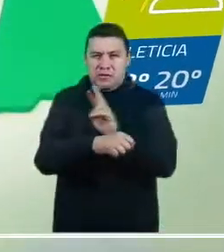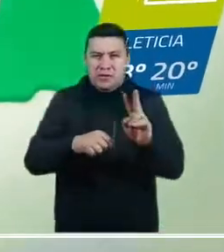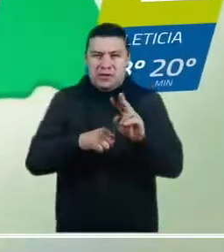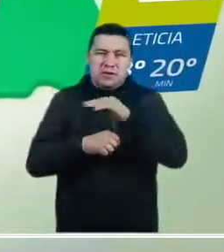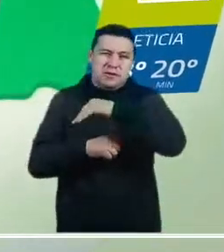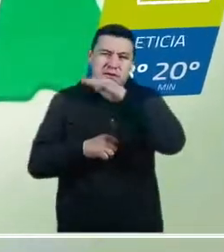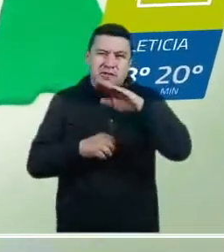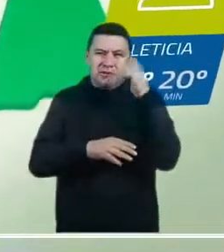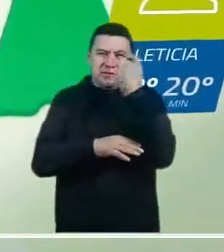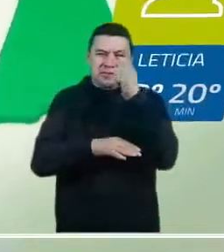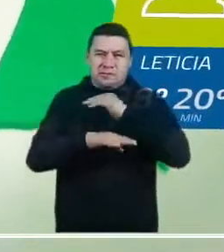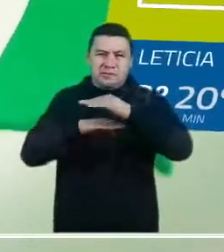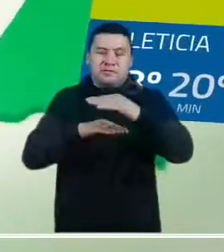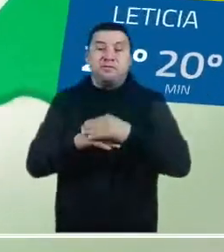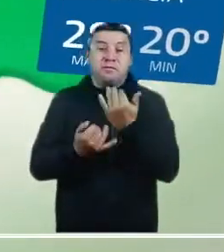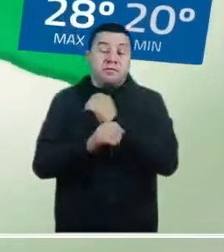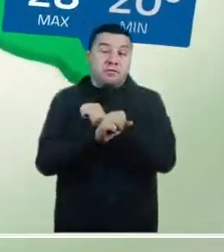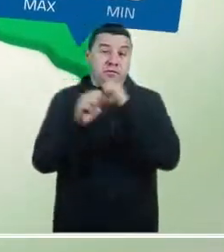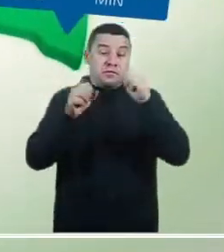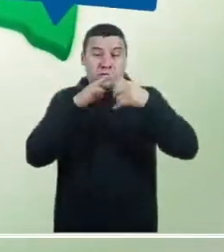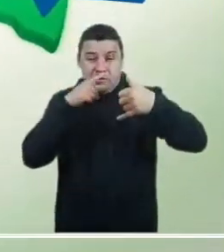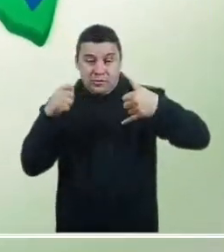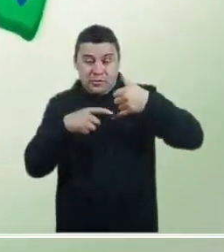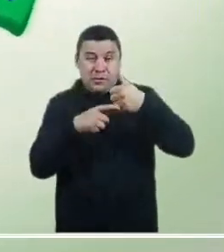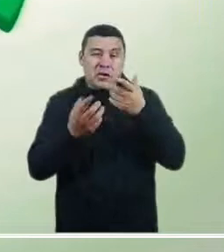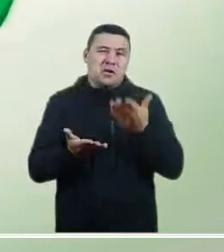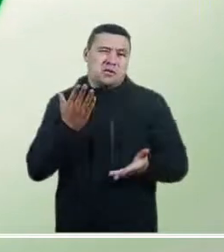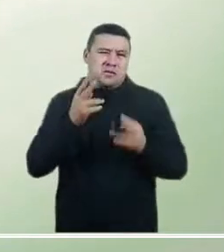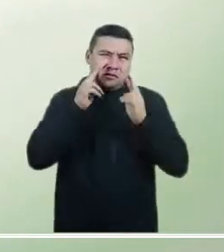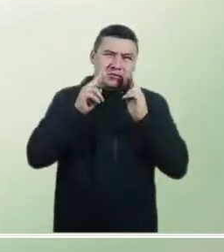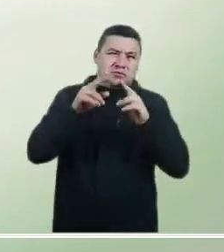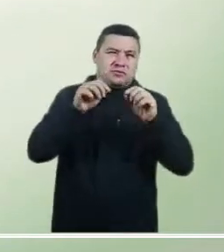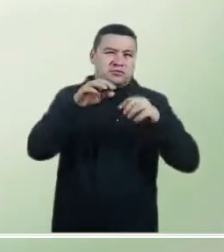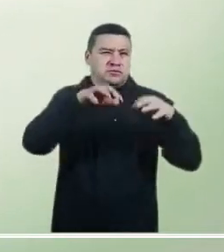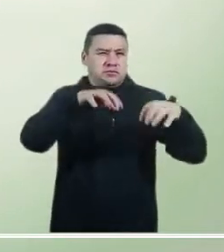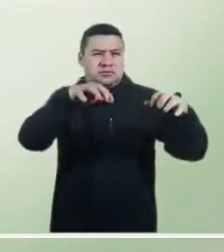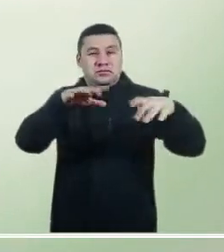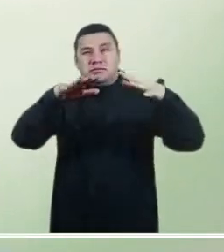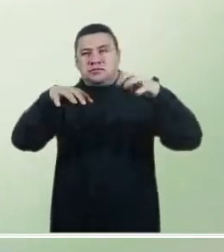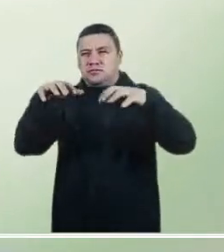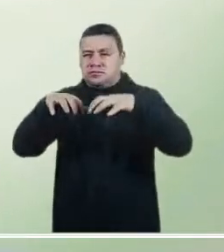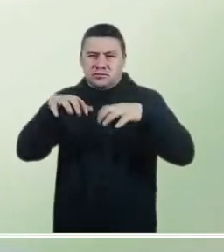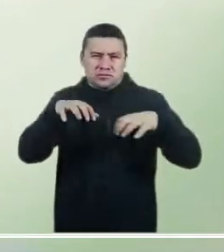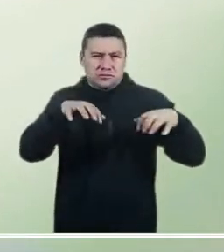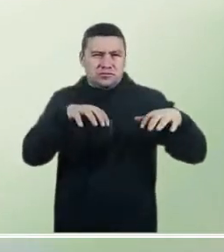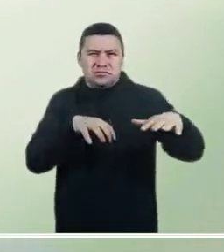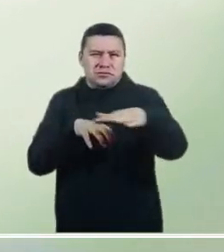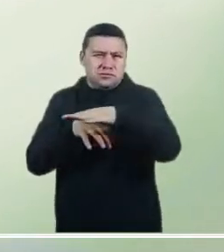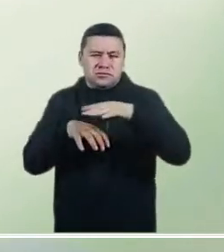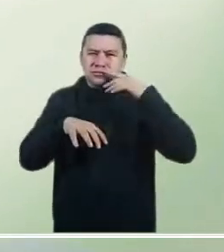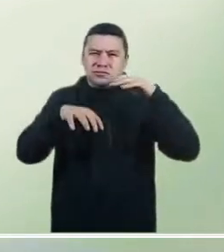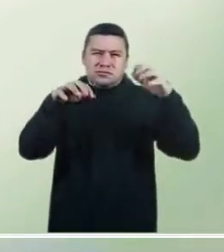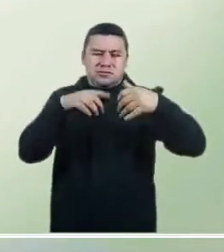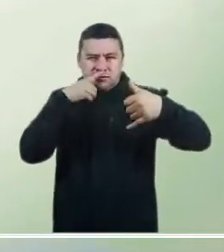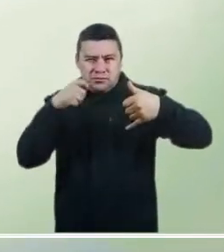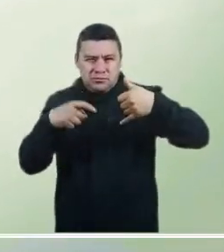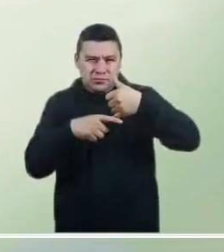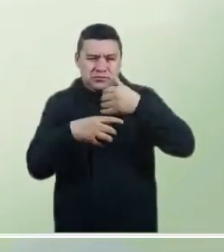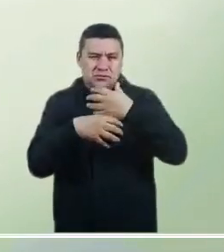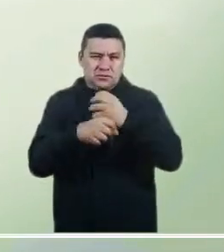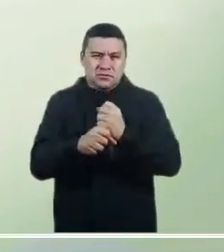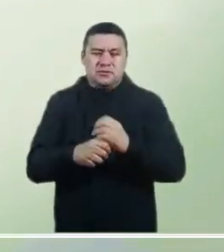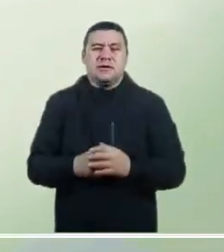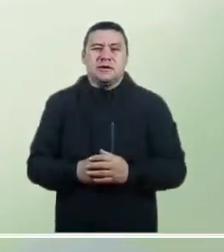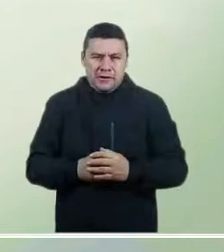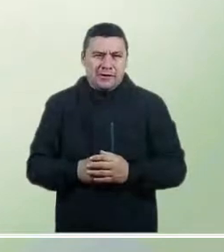en el occidente de Bichada y en el pie de Monte Llanero. La mañana amazónica podría presentar lloviznas esporádicas en